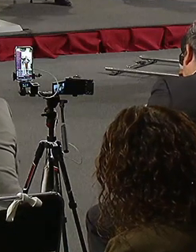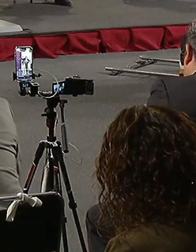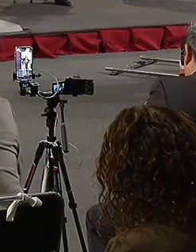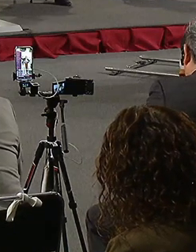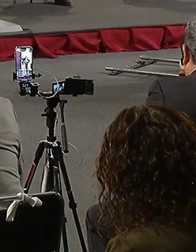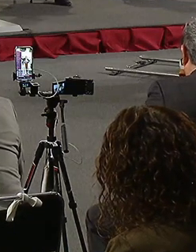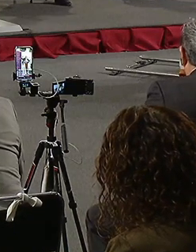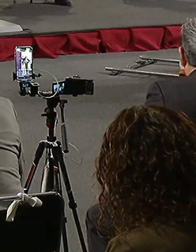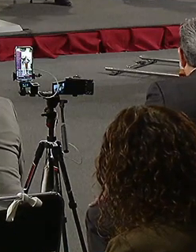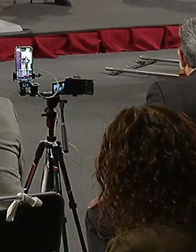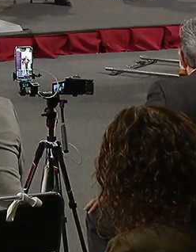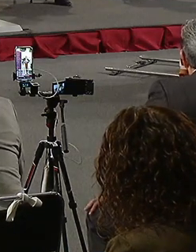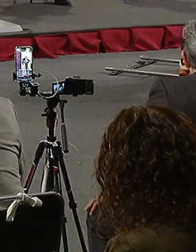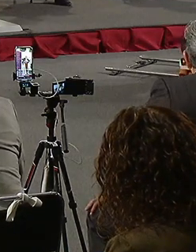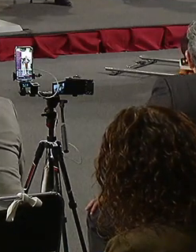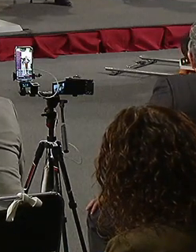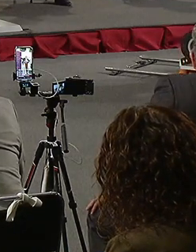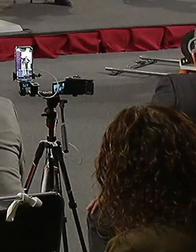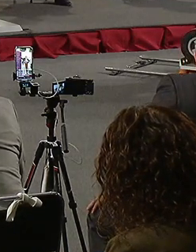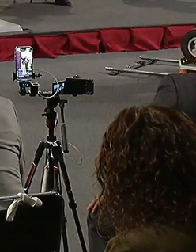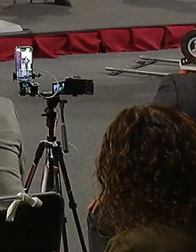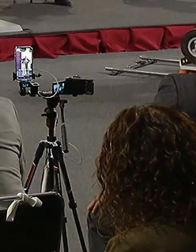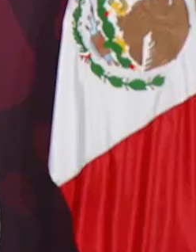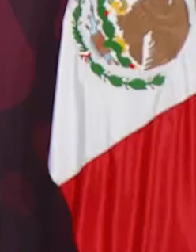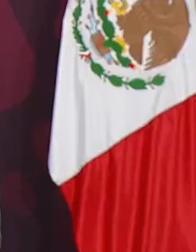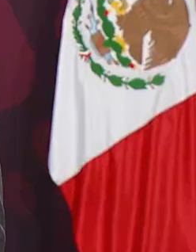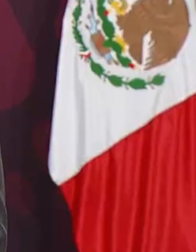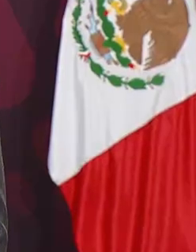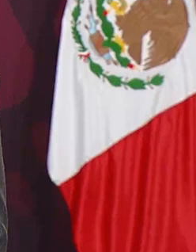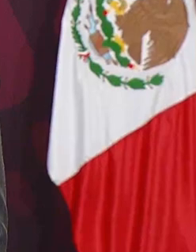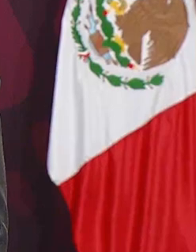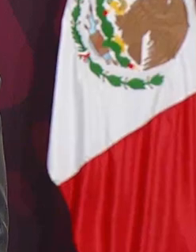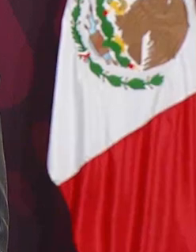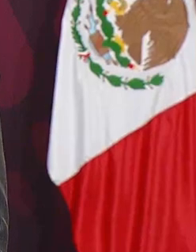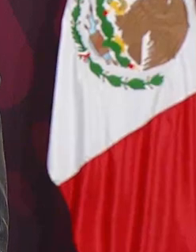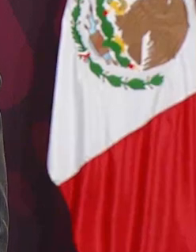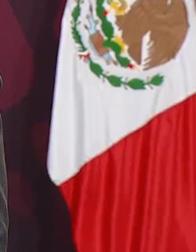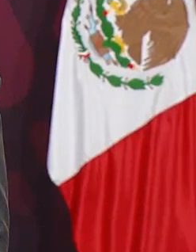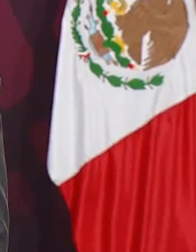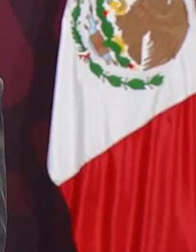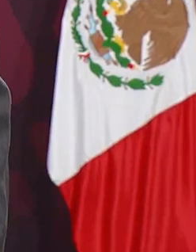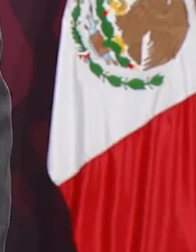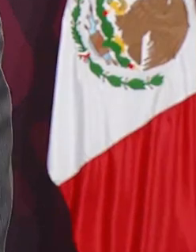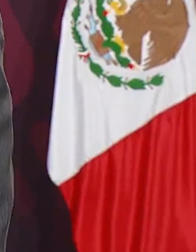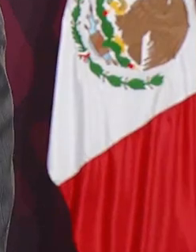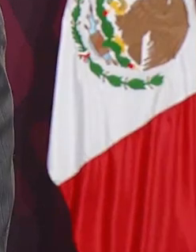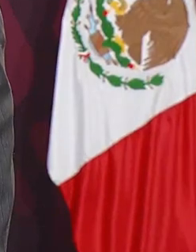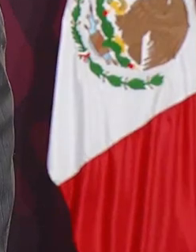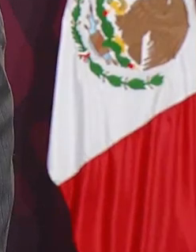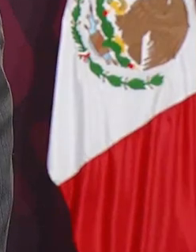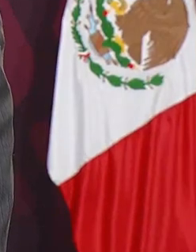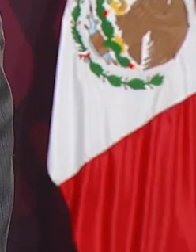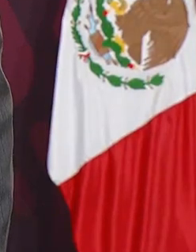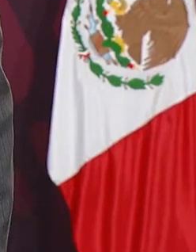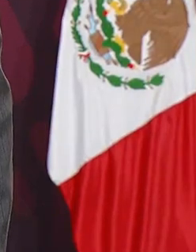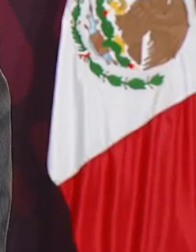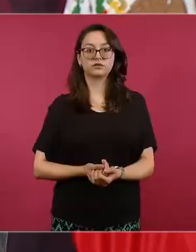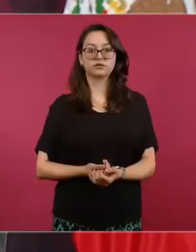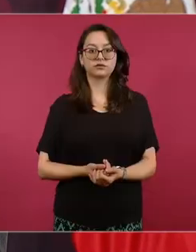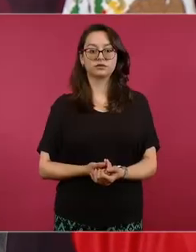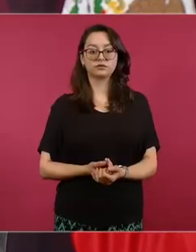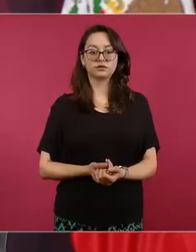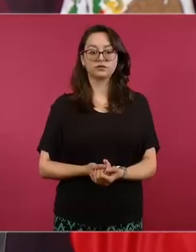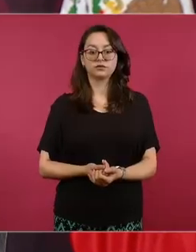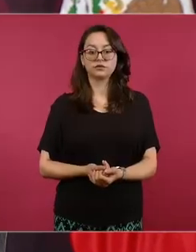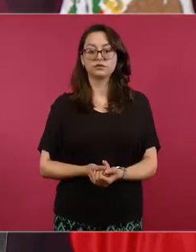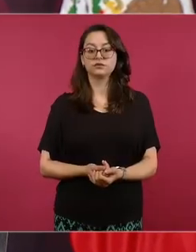incluido el gobierno del Distrito Federal que tuvo que aportar por ese descuento que le hicieron a